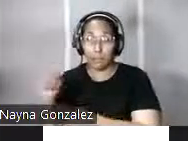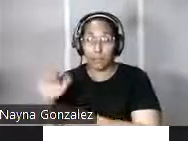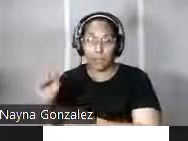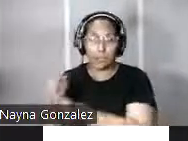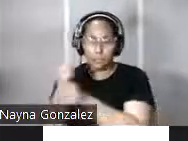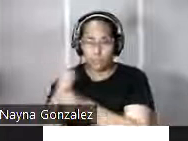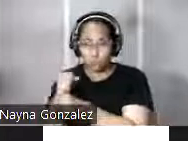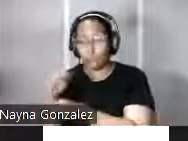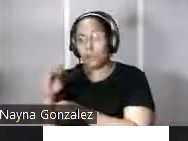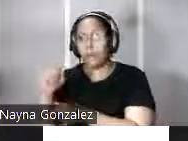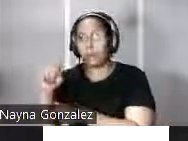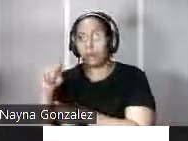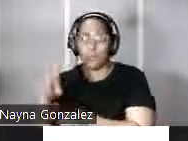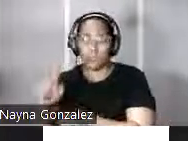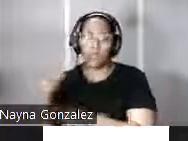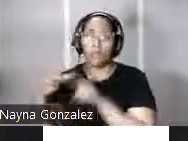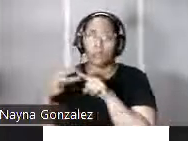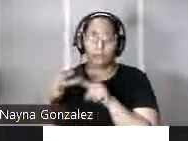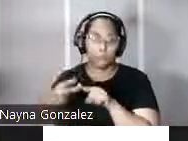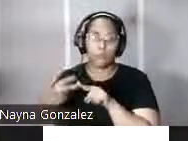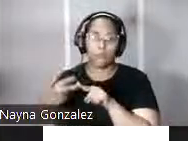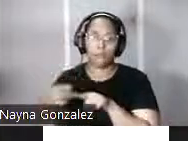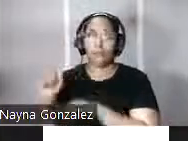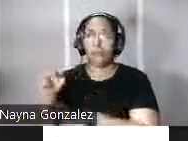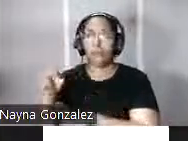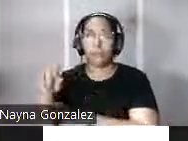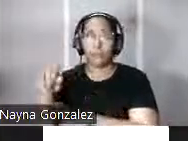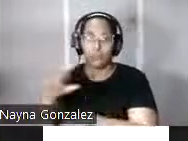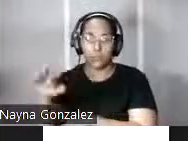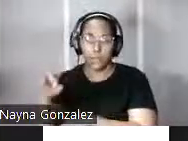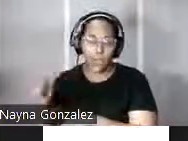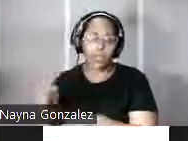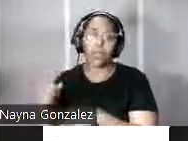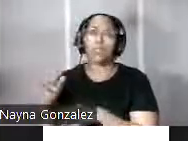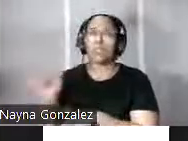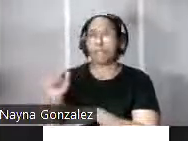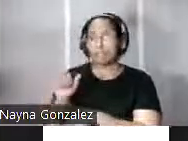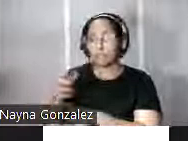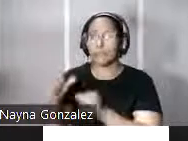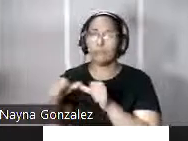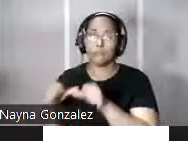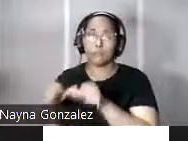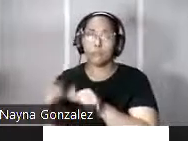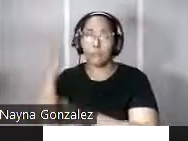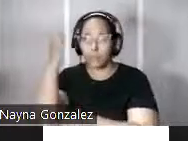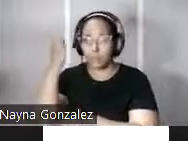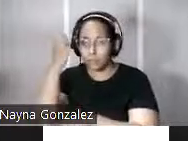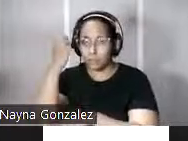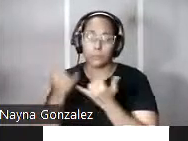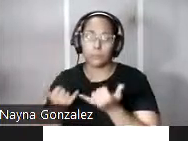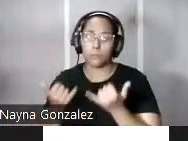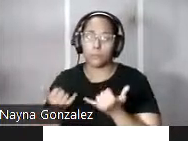batería dotada de varias piezas de artillería siguiendo el modelo avaluartado empleado en Europa en estos momentos